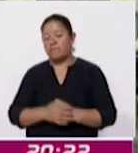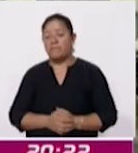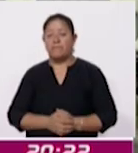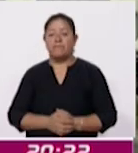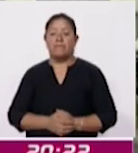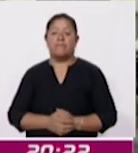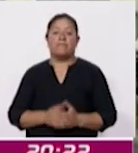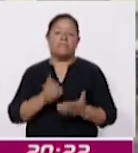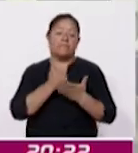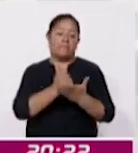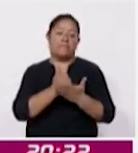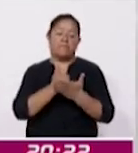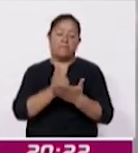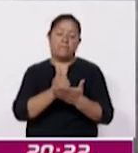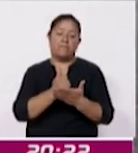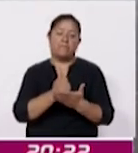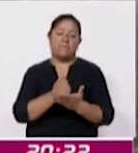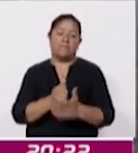ayudándola en todos los sentidos.